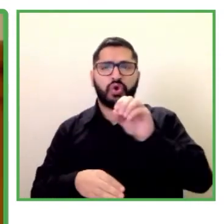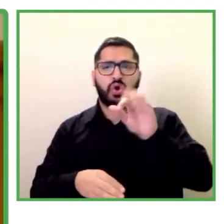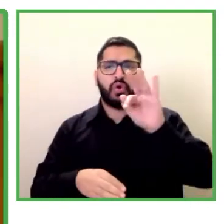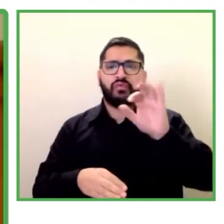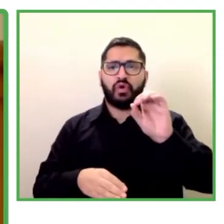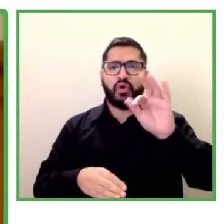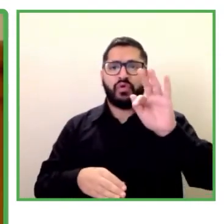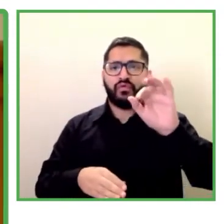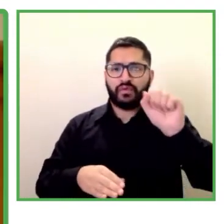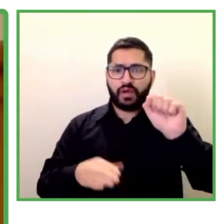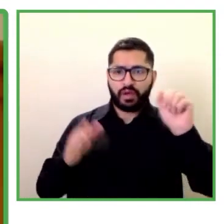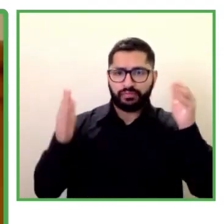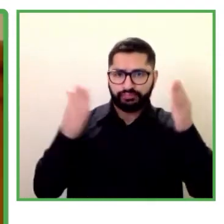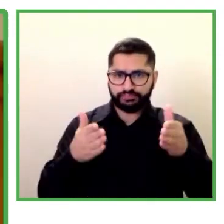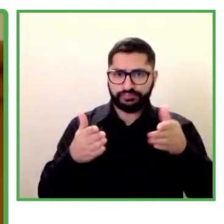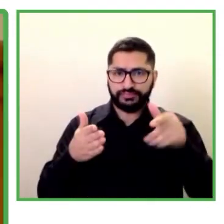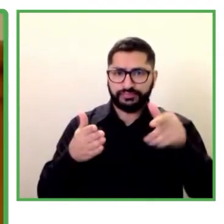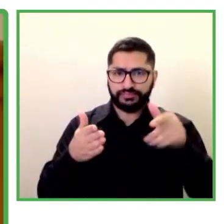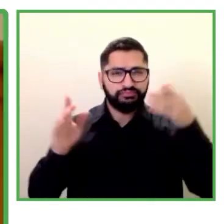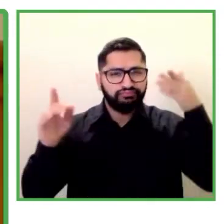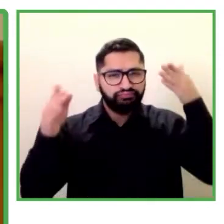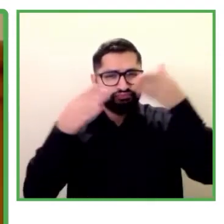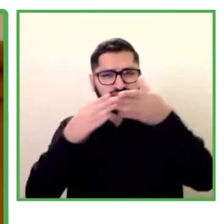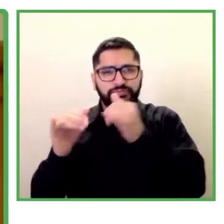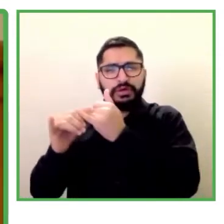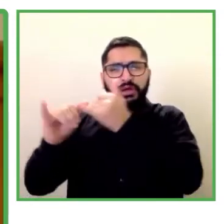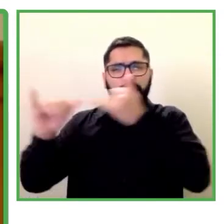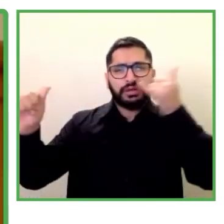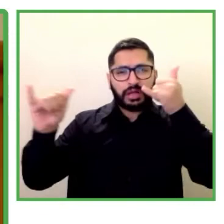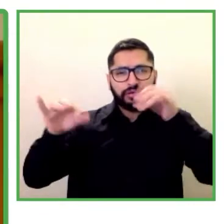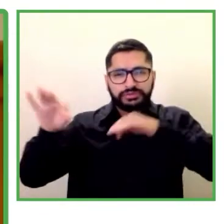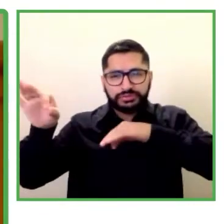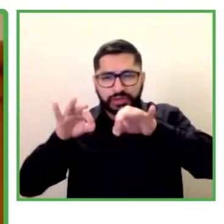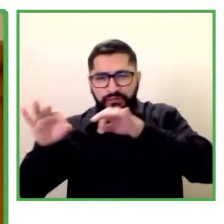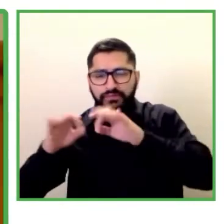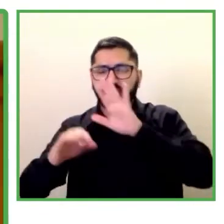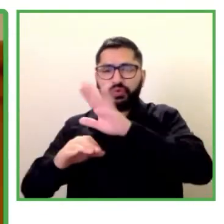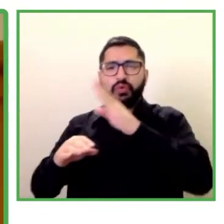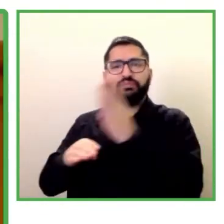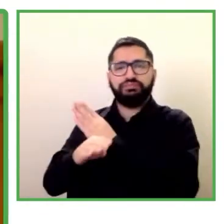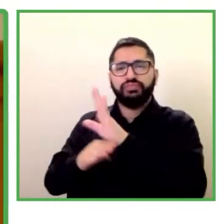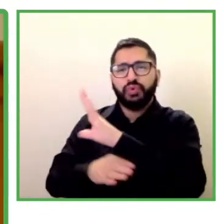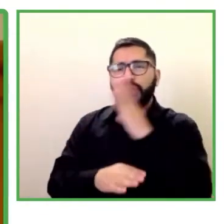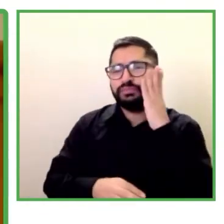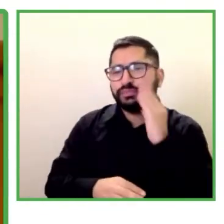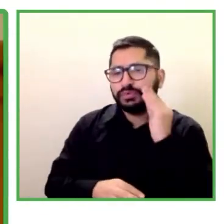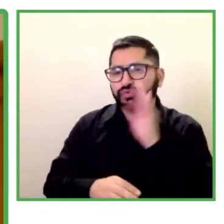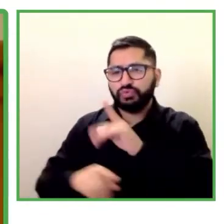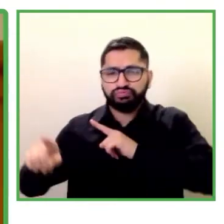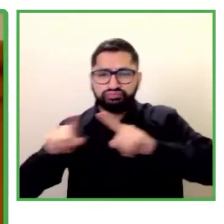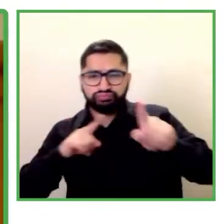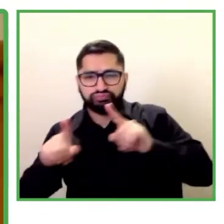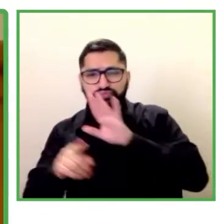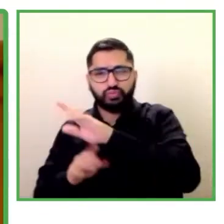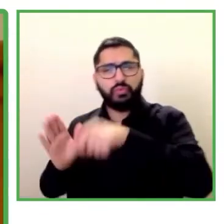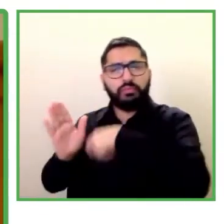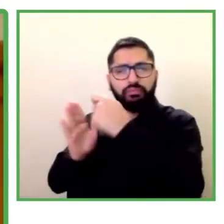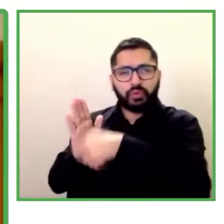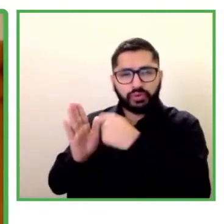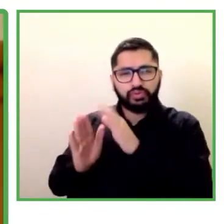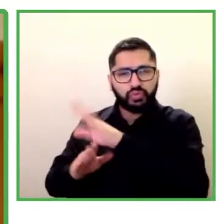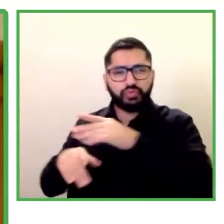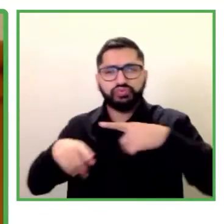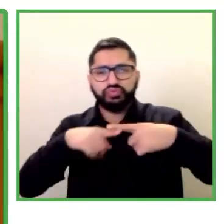ingeniera civil industrial y tiene experiencia en coordinación de proyectos de responsabilidad social empresarial y de vinculación con el medio.